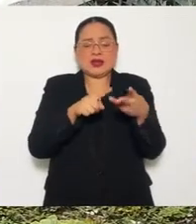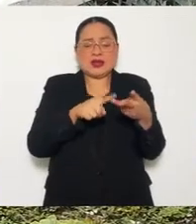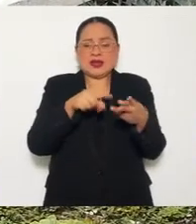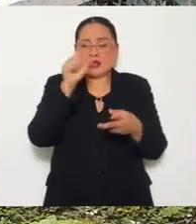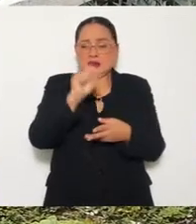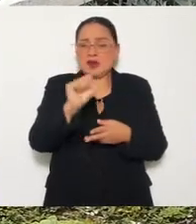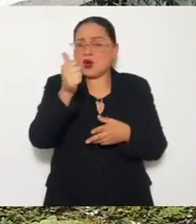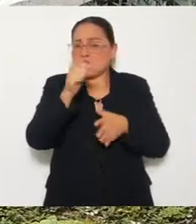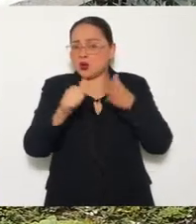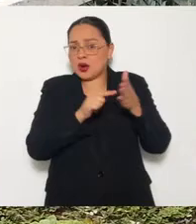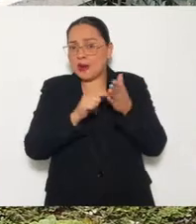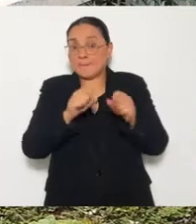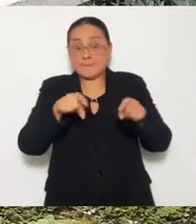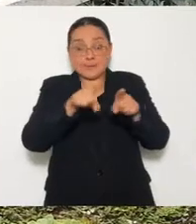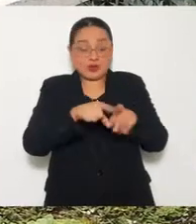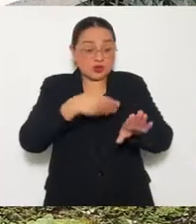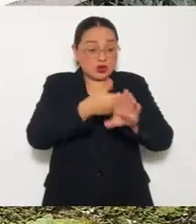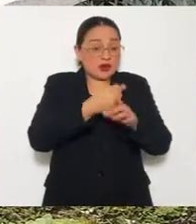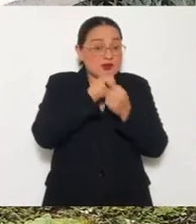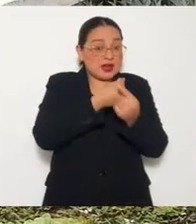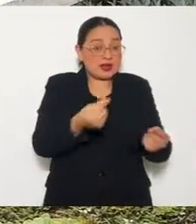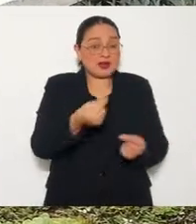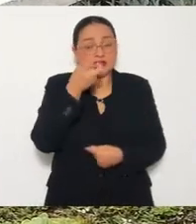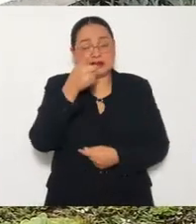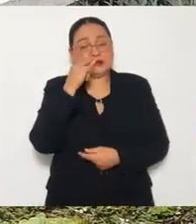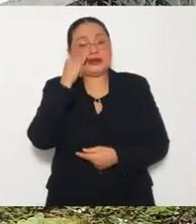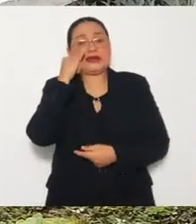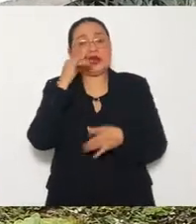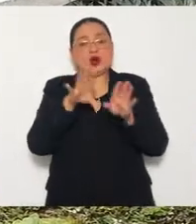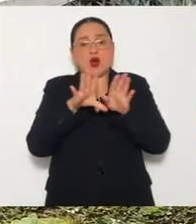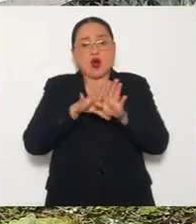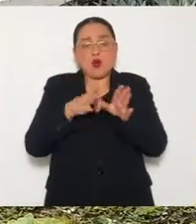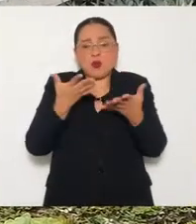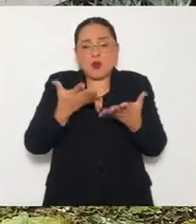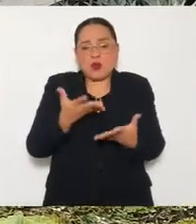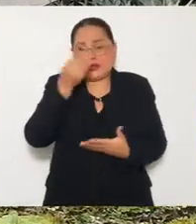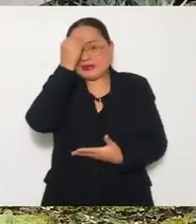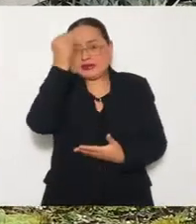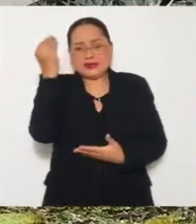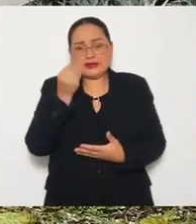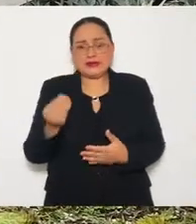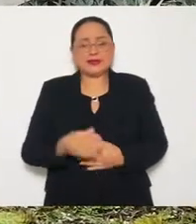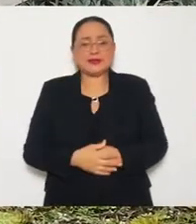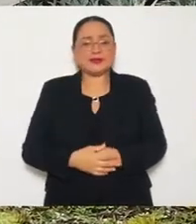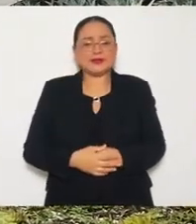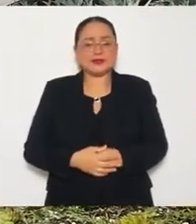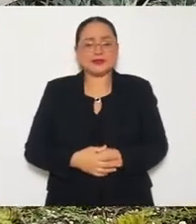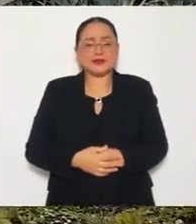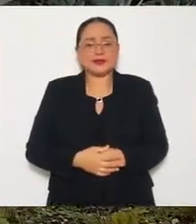pederastía que hay también en otros lados. Es indignante lastimar a un niño o a una niña.